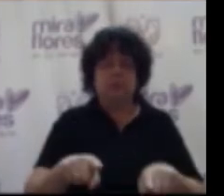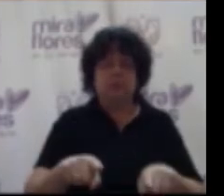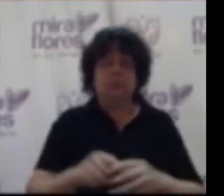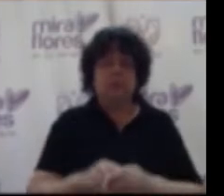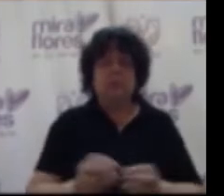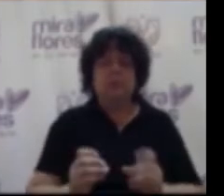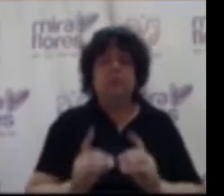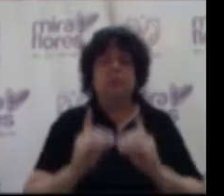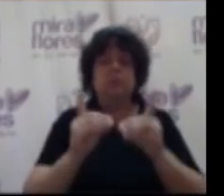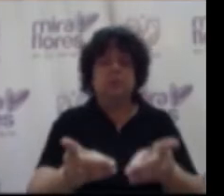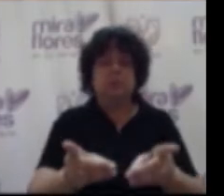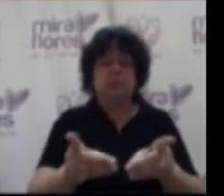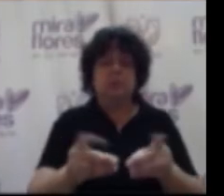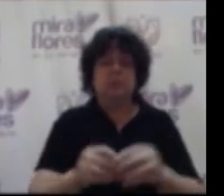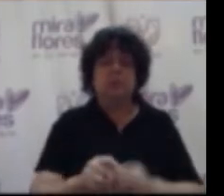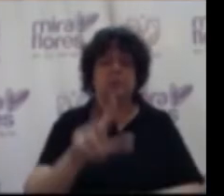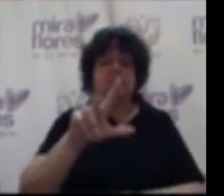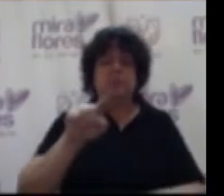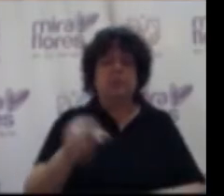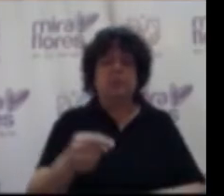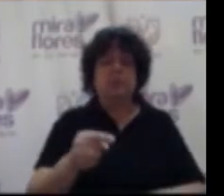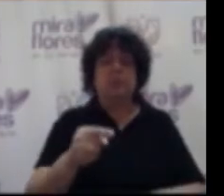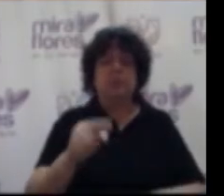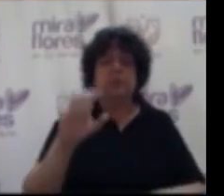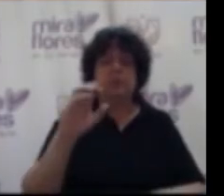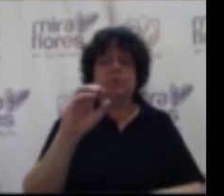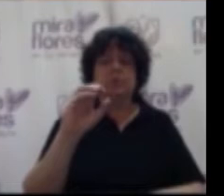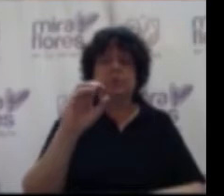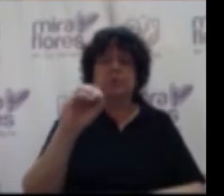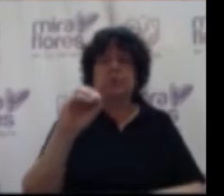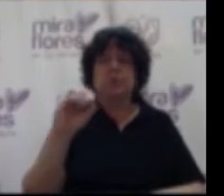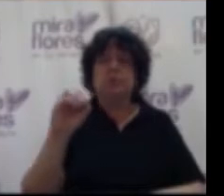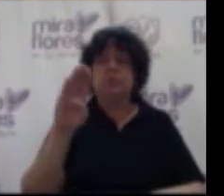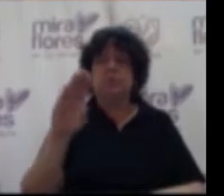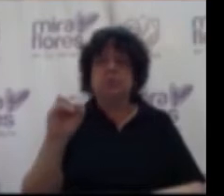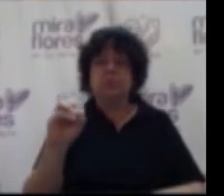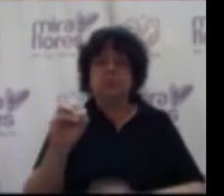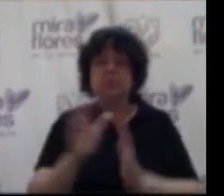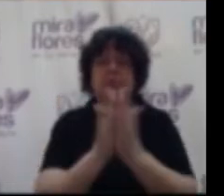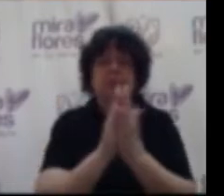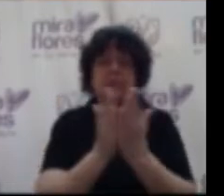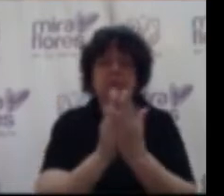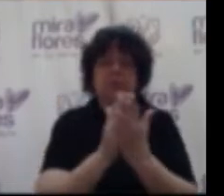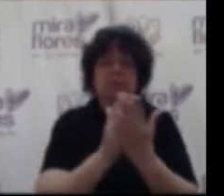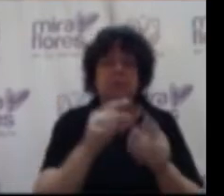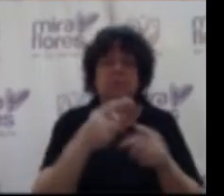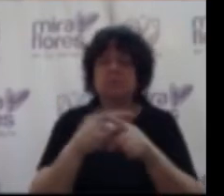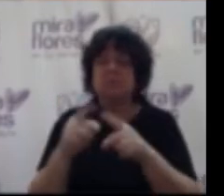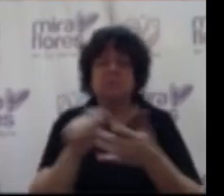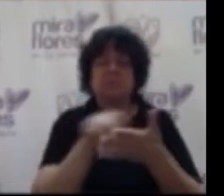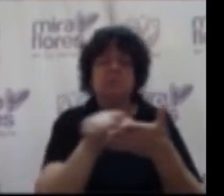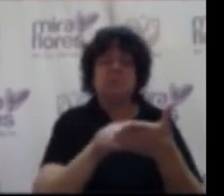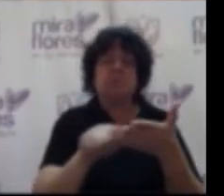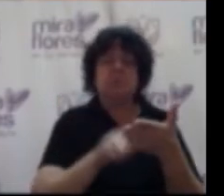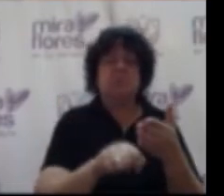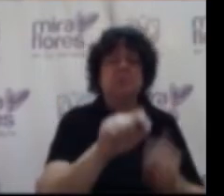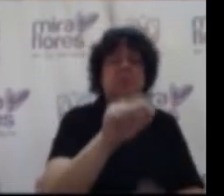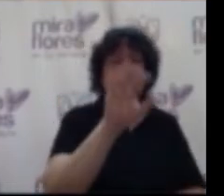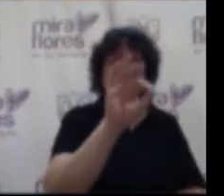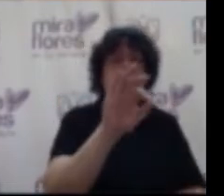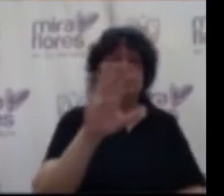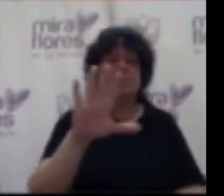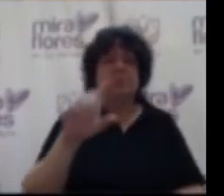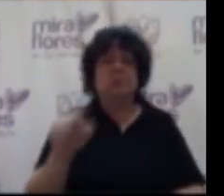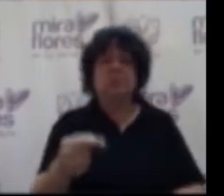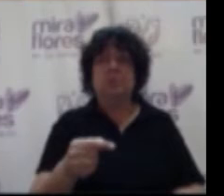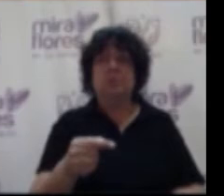aprueba la donación consistente en tres mil cuarenta libros ofrecidos en donación de variados autores valorizados en noventa cinco